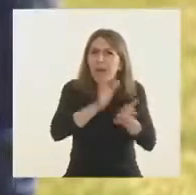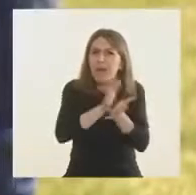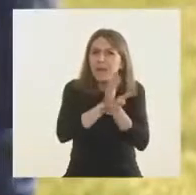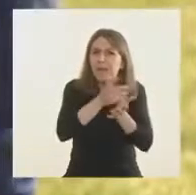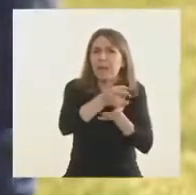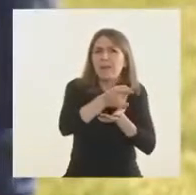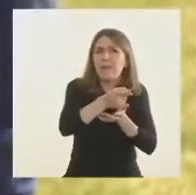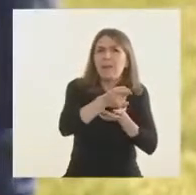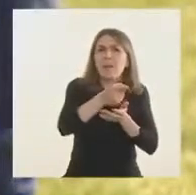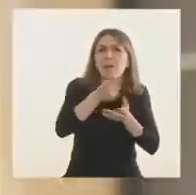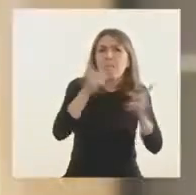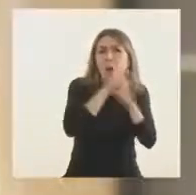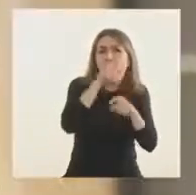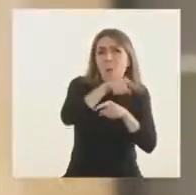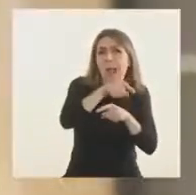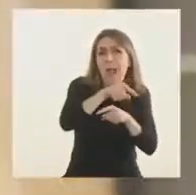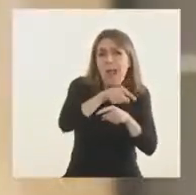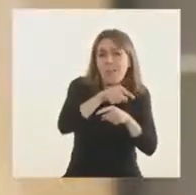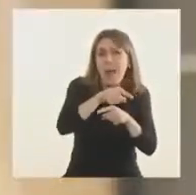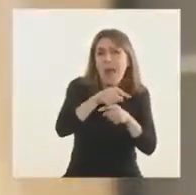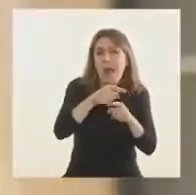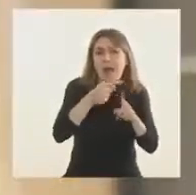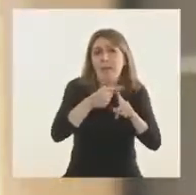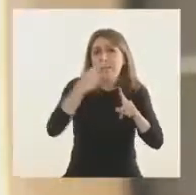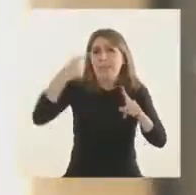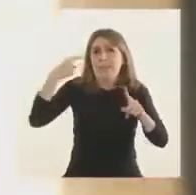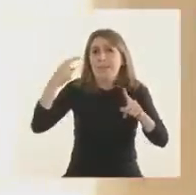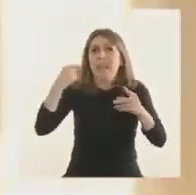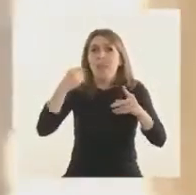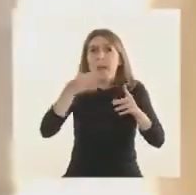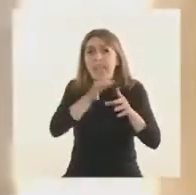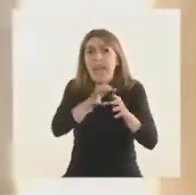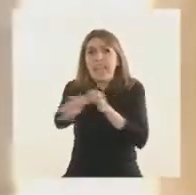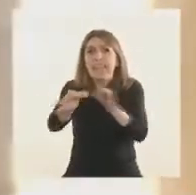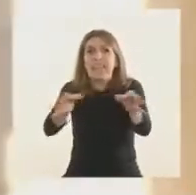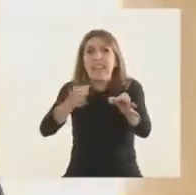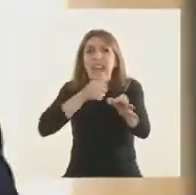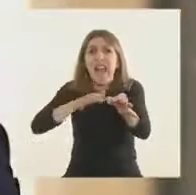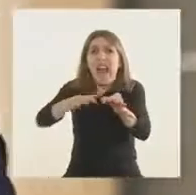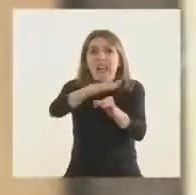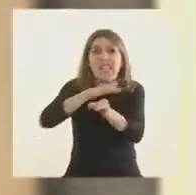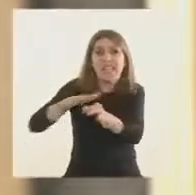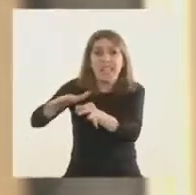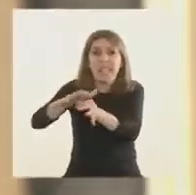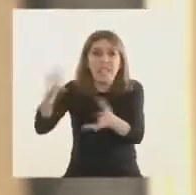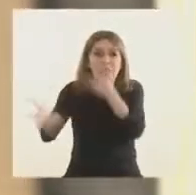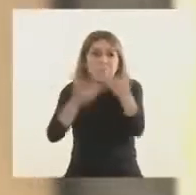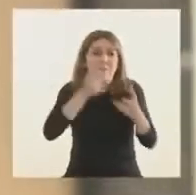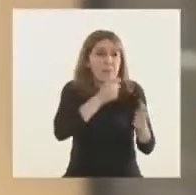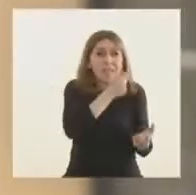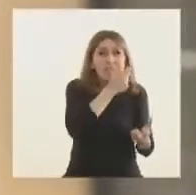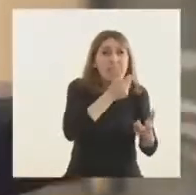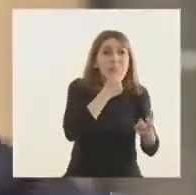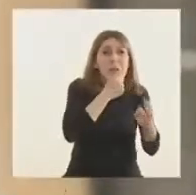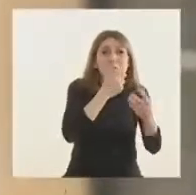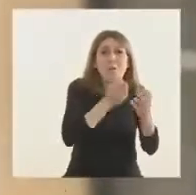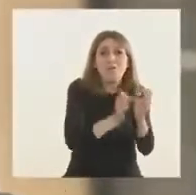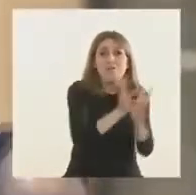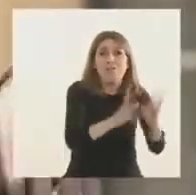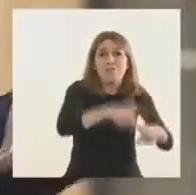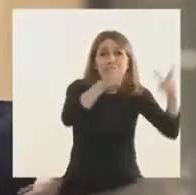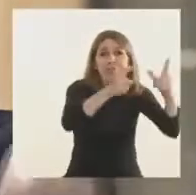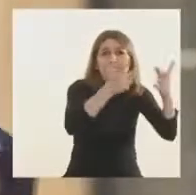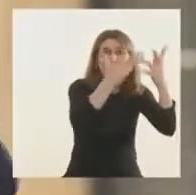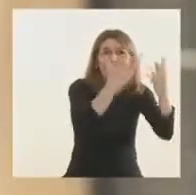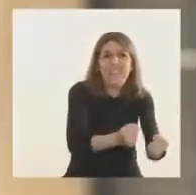humedales, ha generado que muchas islas se incendien, a veces por la seca, a veces por la baja